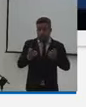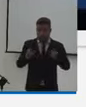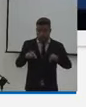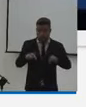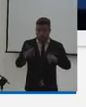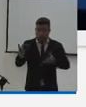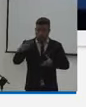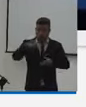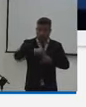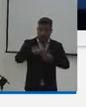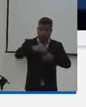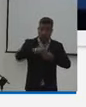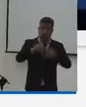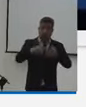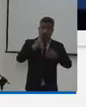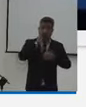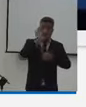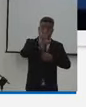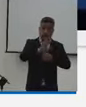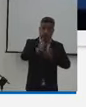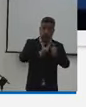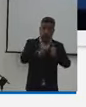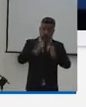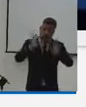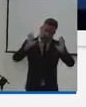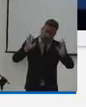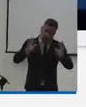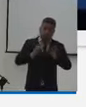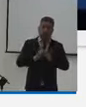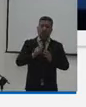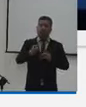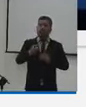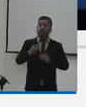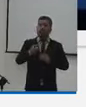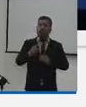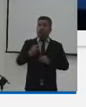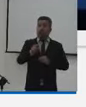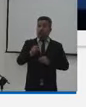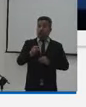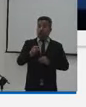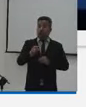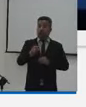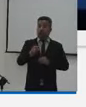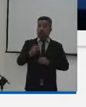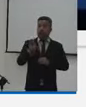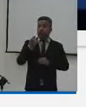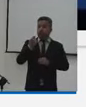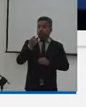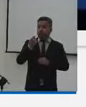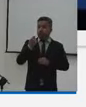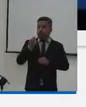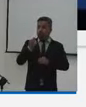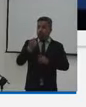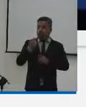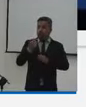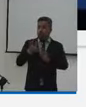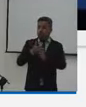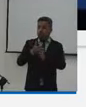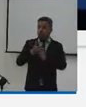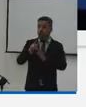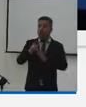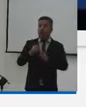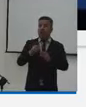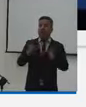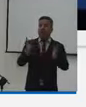quieren también hacer parte del sistema nacional del deporte eso fue algo que se evidenció ahorita